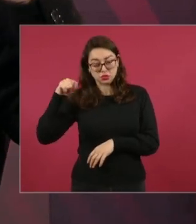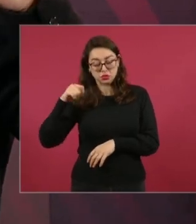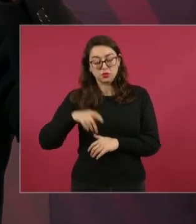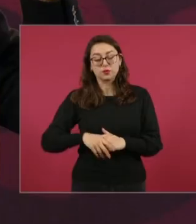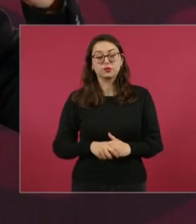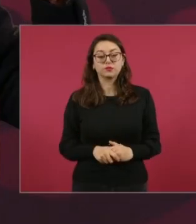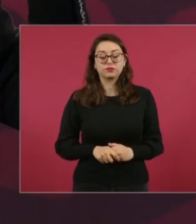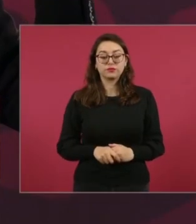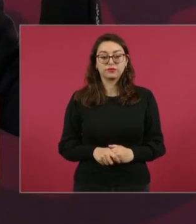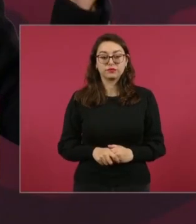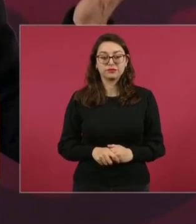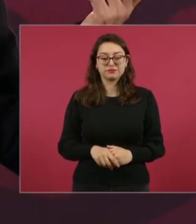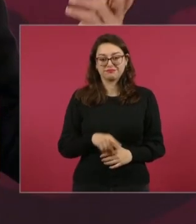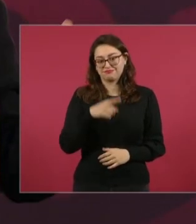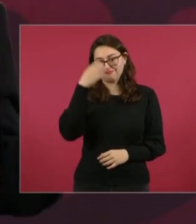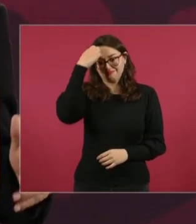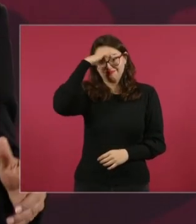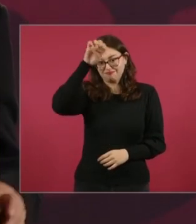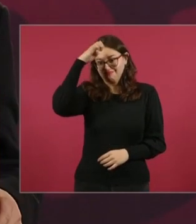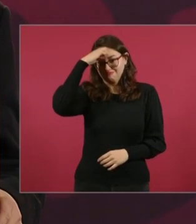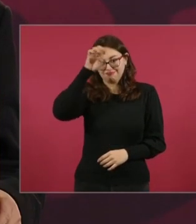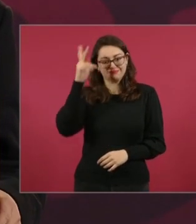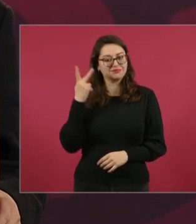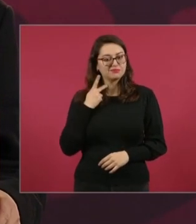Y pues con toda la experiencia.